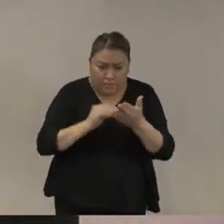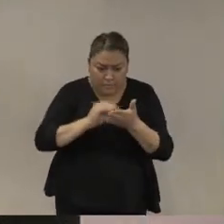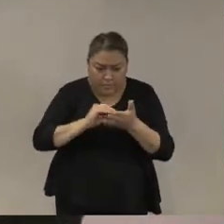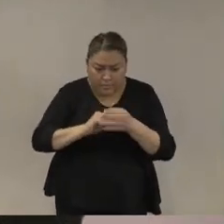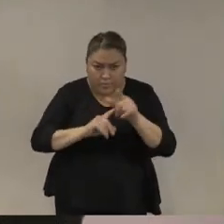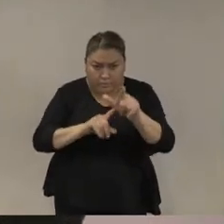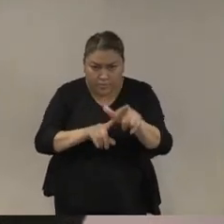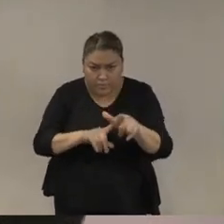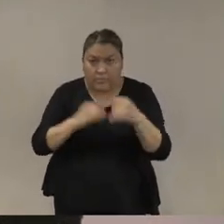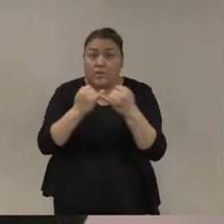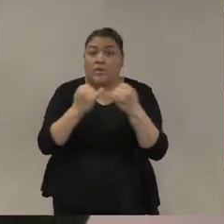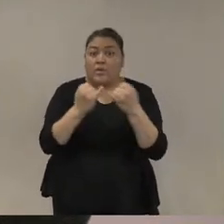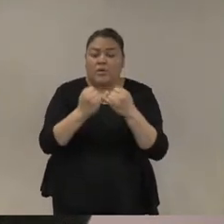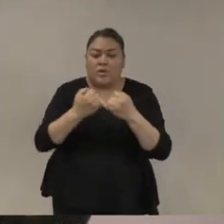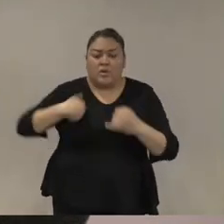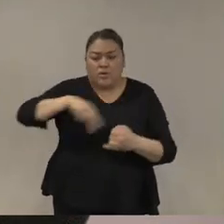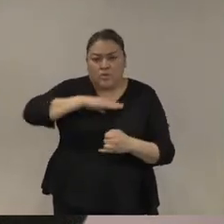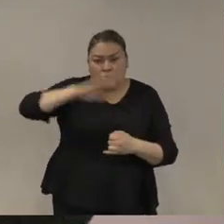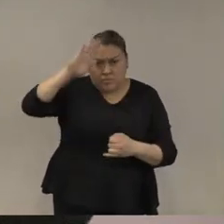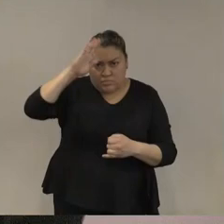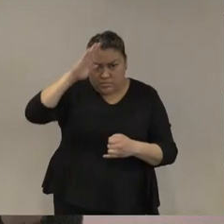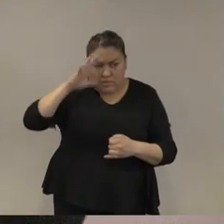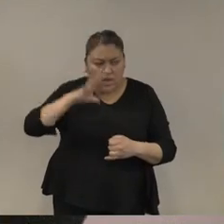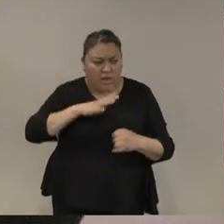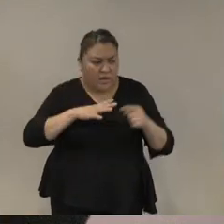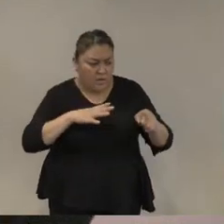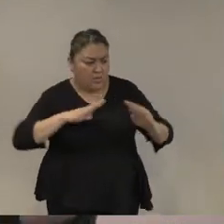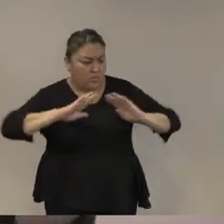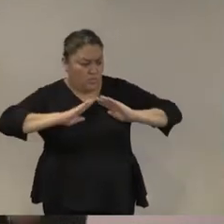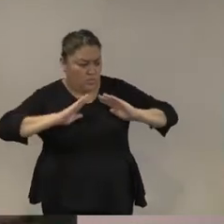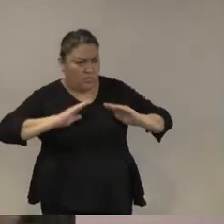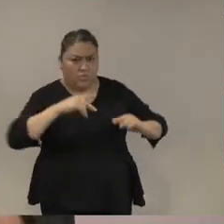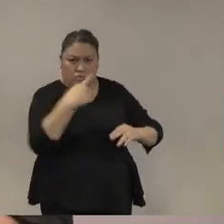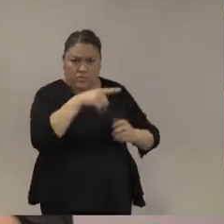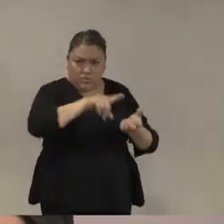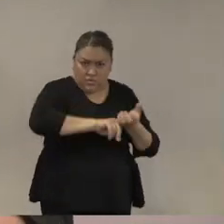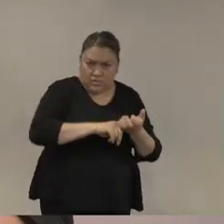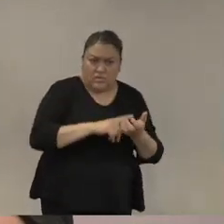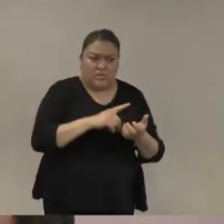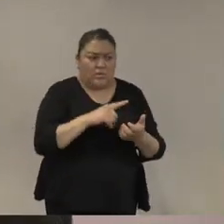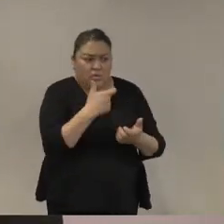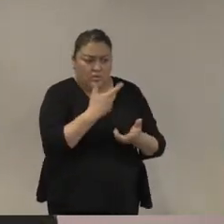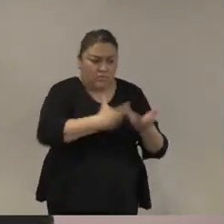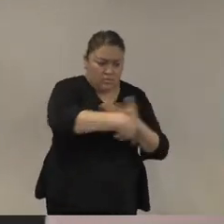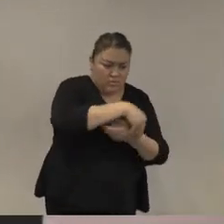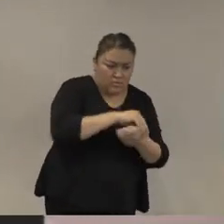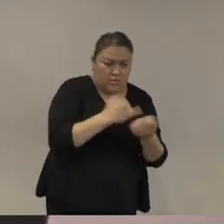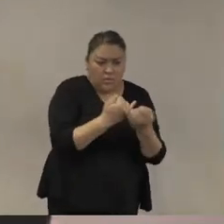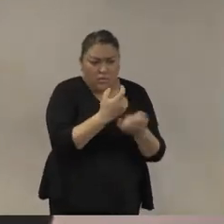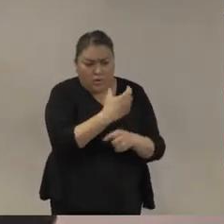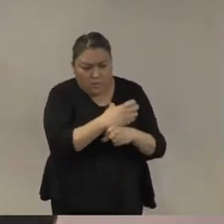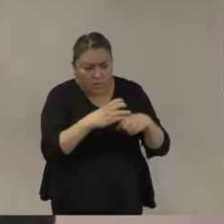cuenta esos diferentes intereses que también son maximizados por la política de militarización.